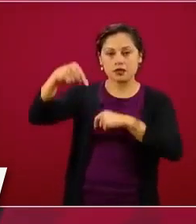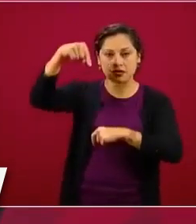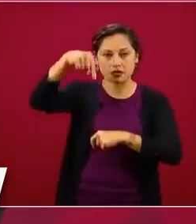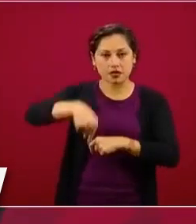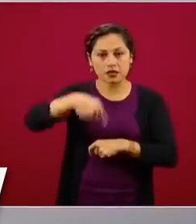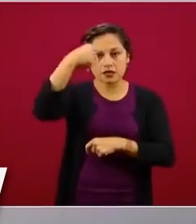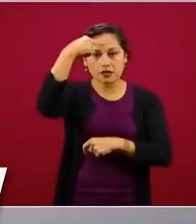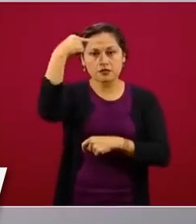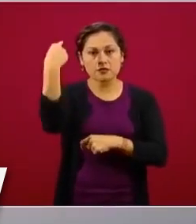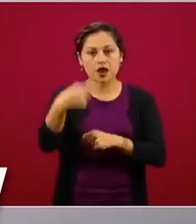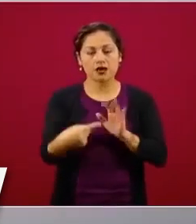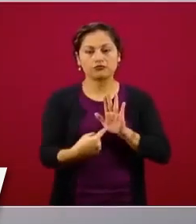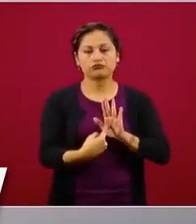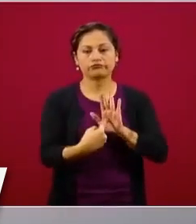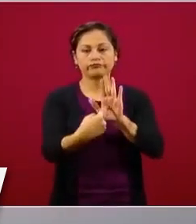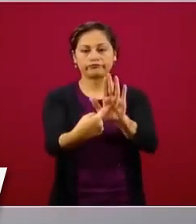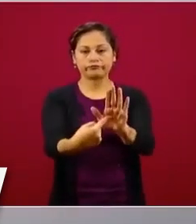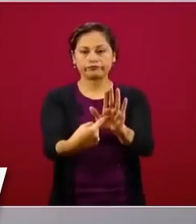entregado,